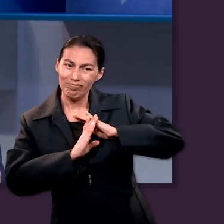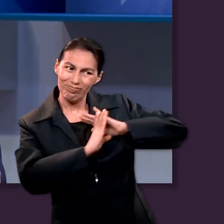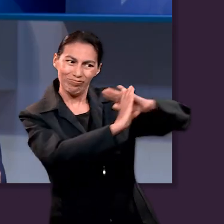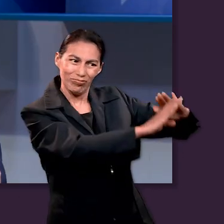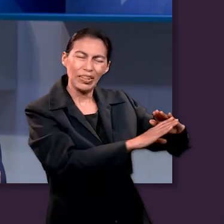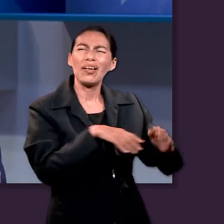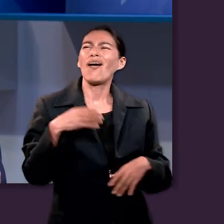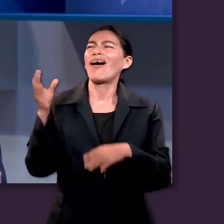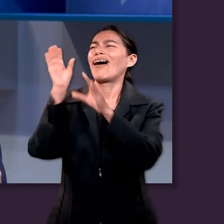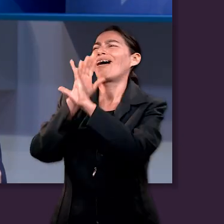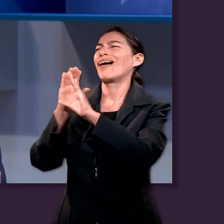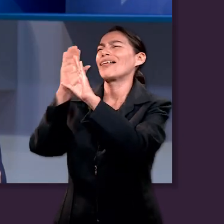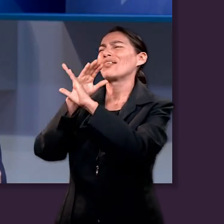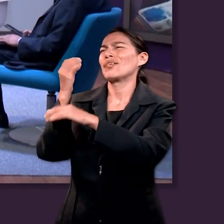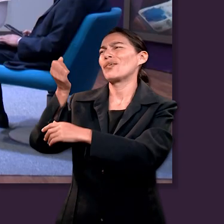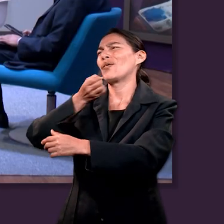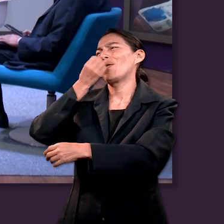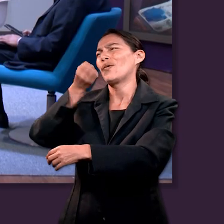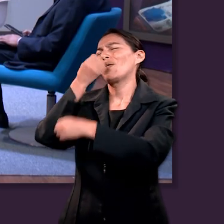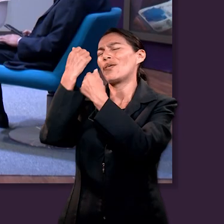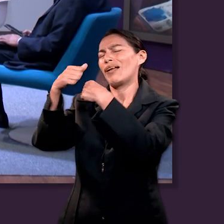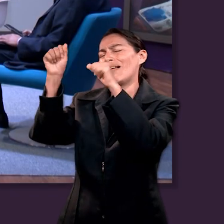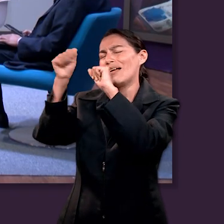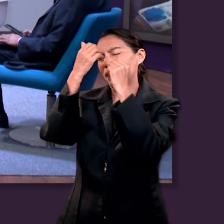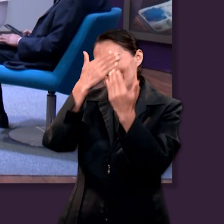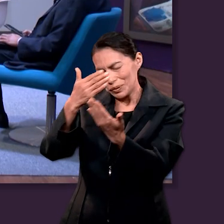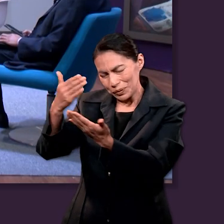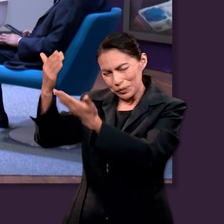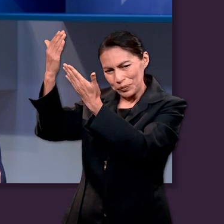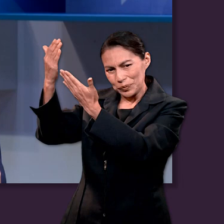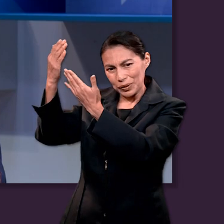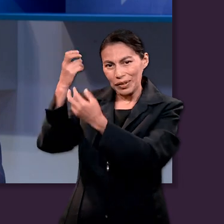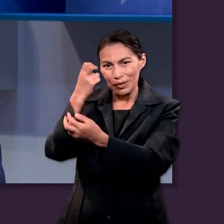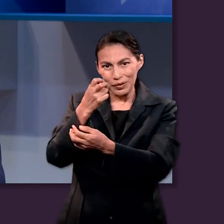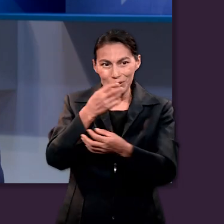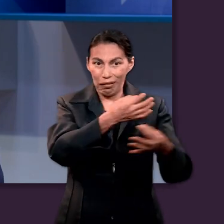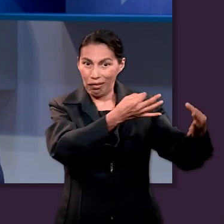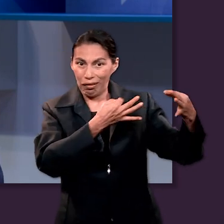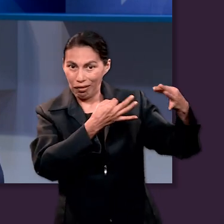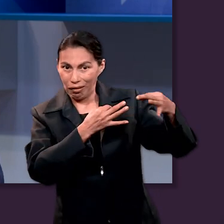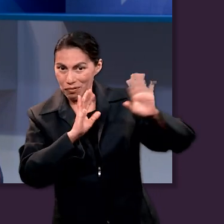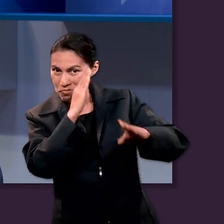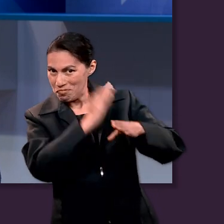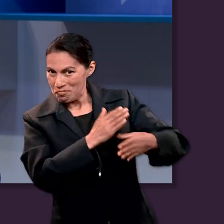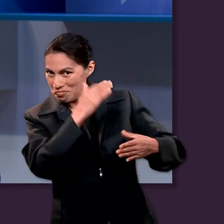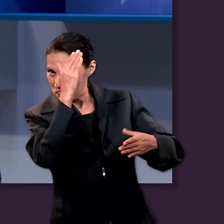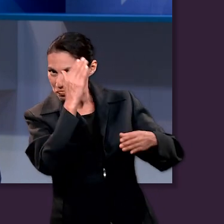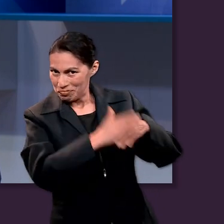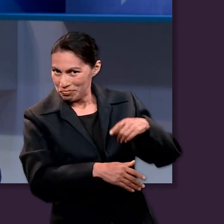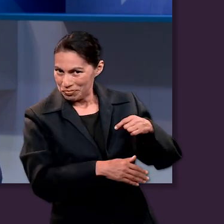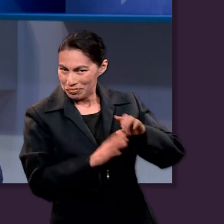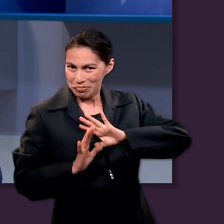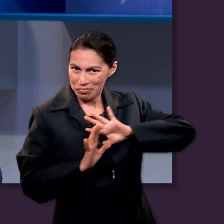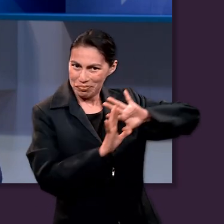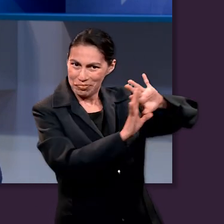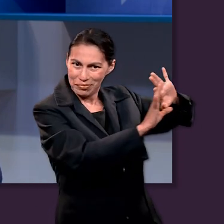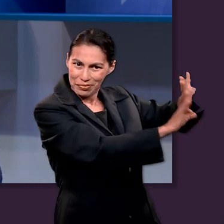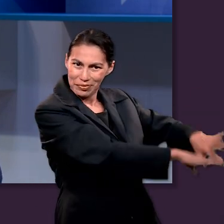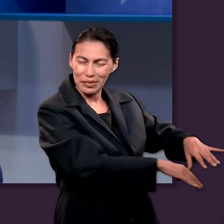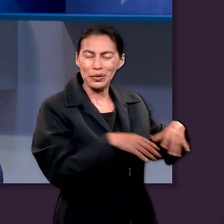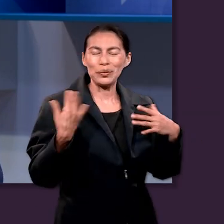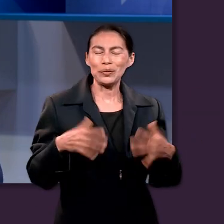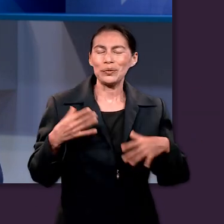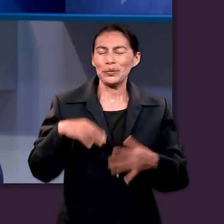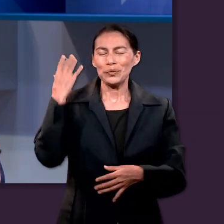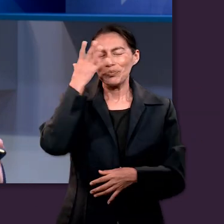tentación, pueden ser un arma poderosa. Ok. Sí, porque yo creo que la alabanza como que también transforma nuestro ambiente. Sí.